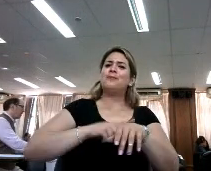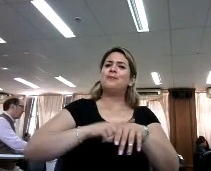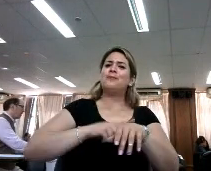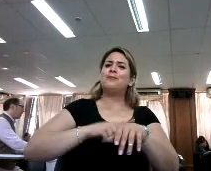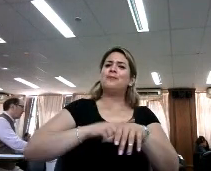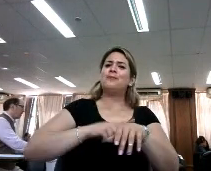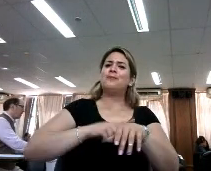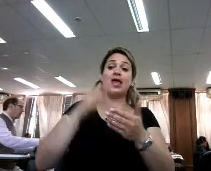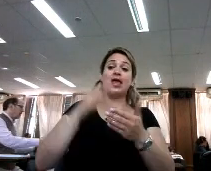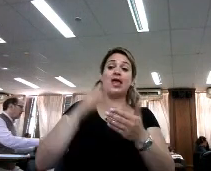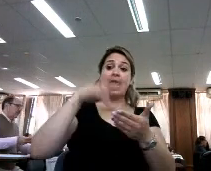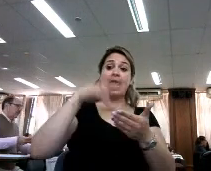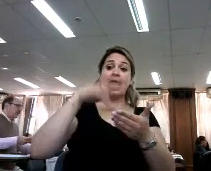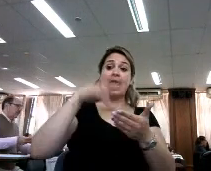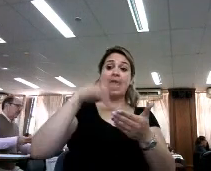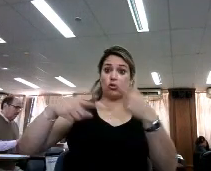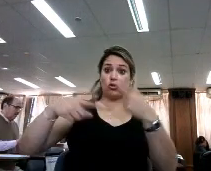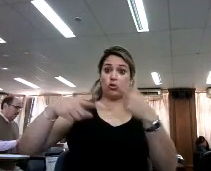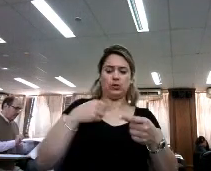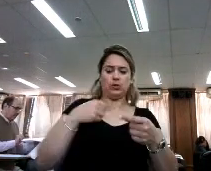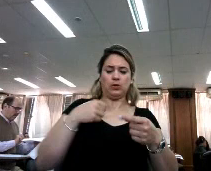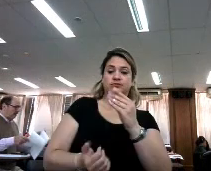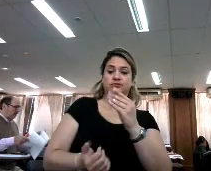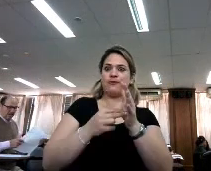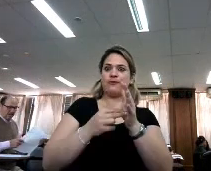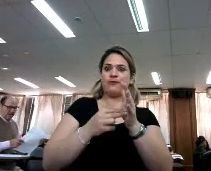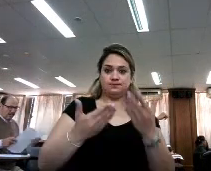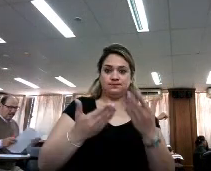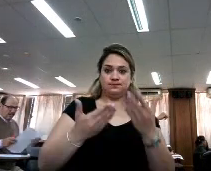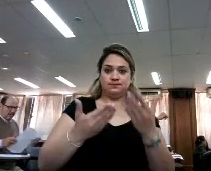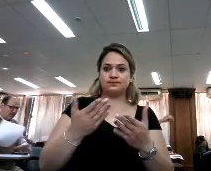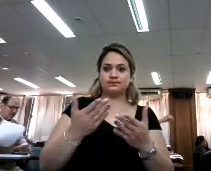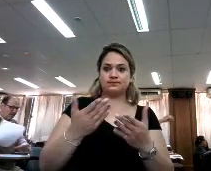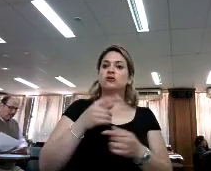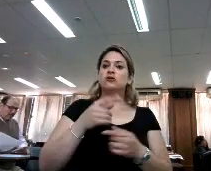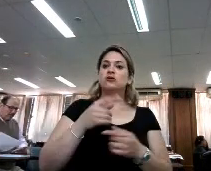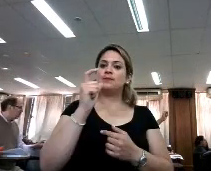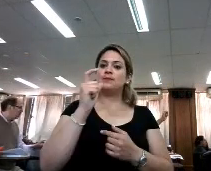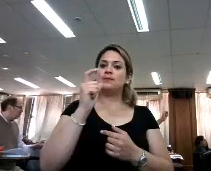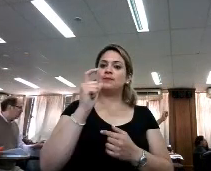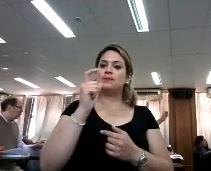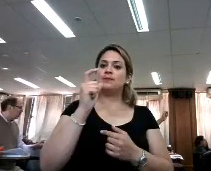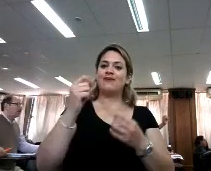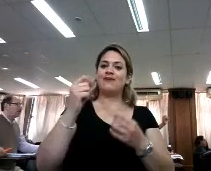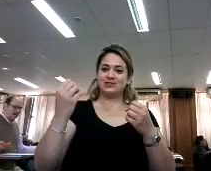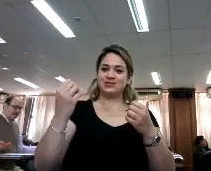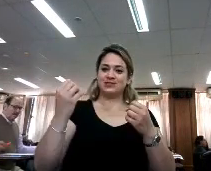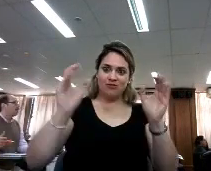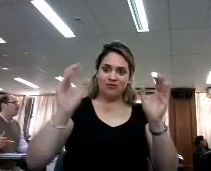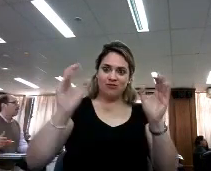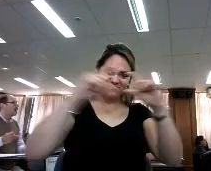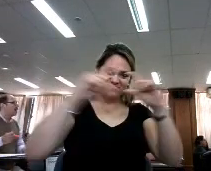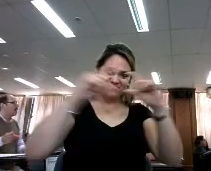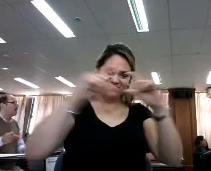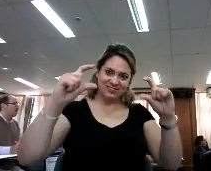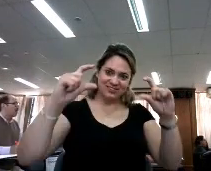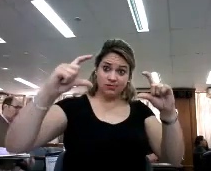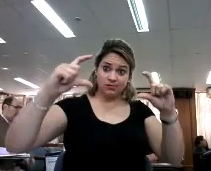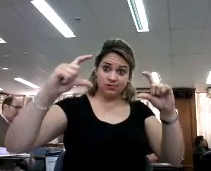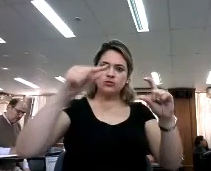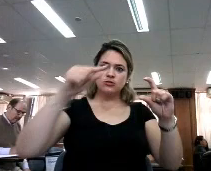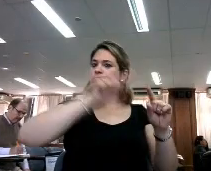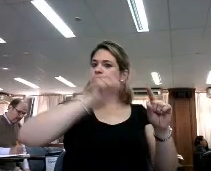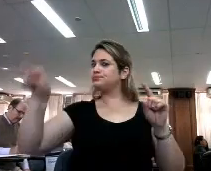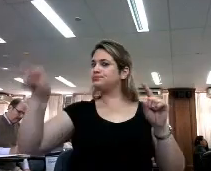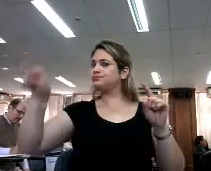dinámico. Se resaltaban esas palabras, se resaltaban esas frases y se iba a buscar ese significado